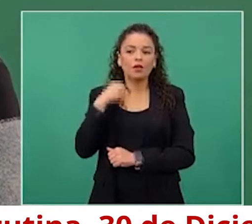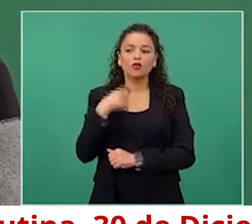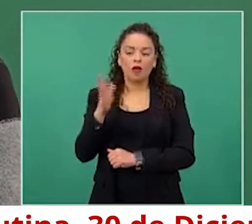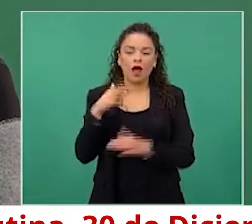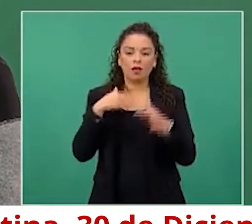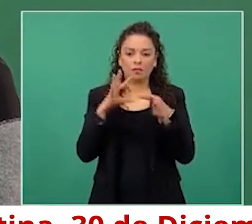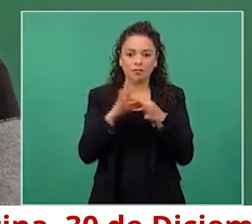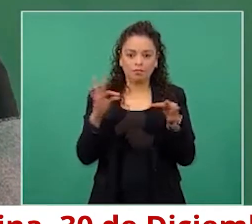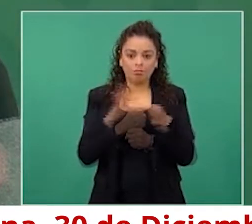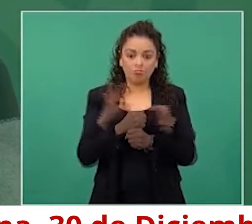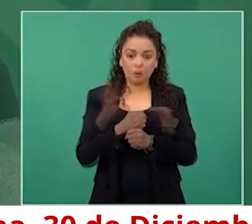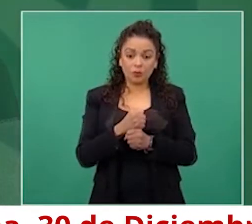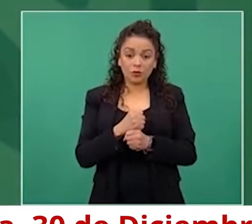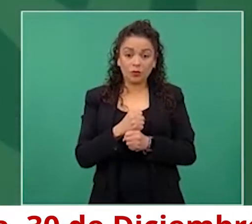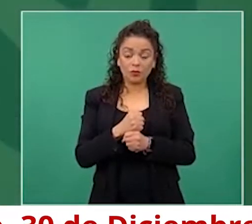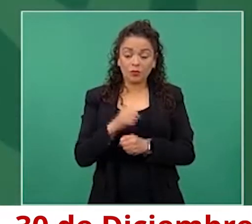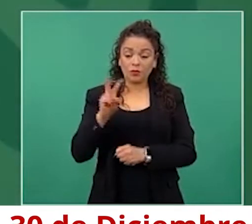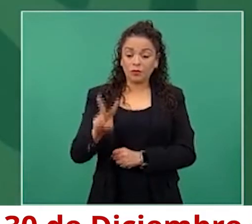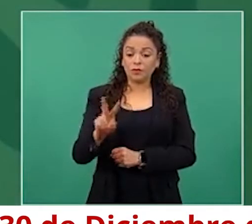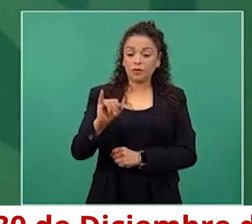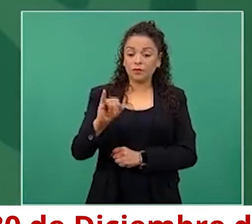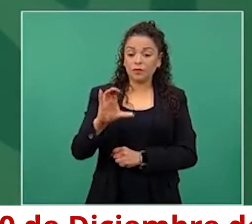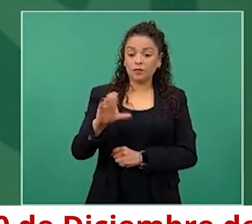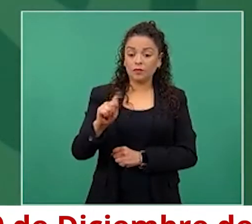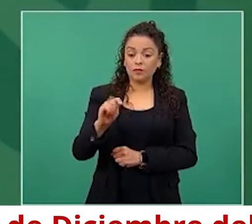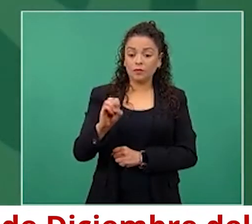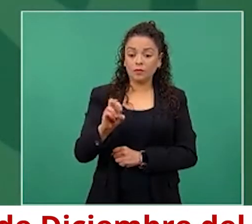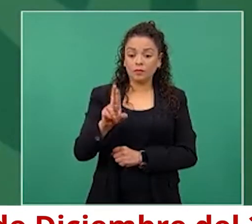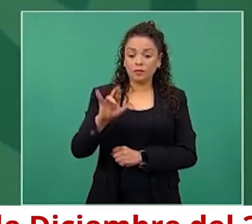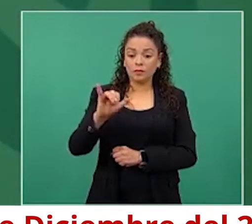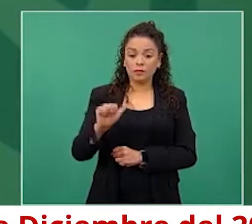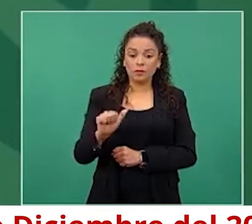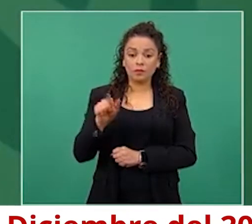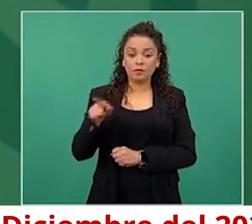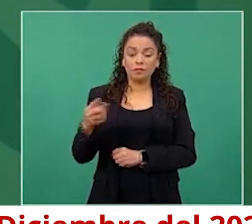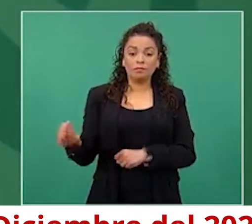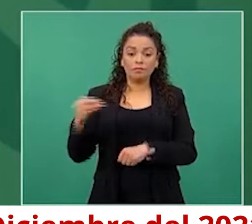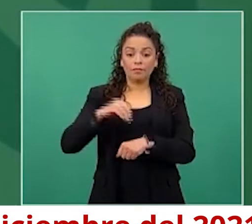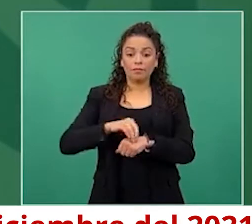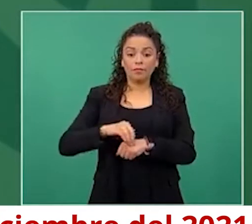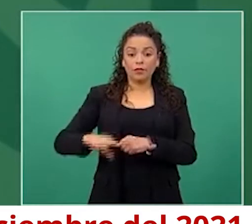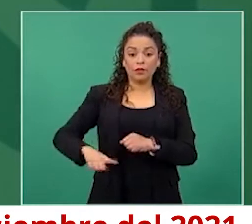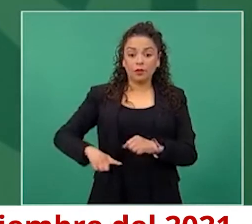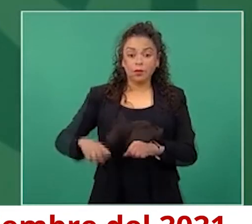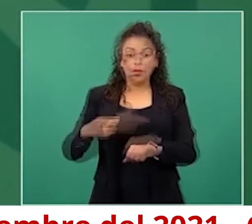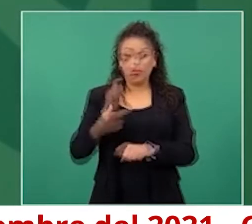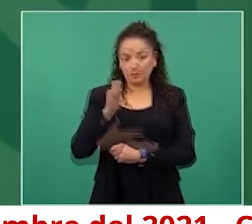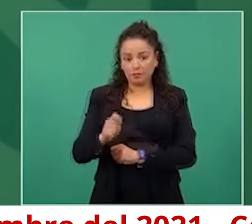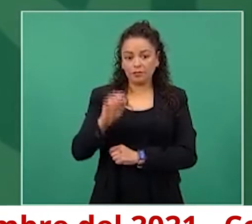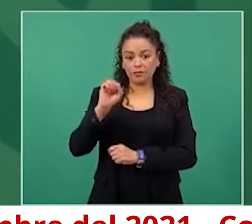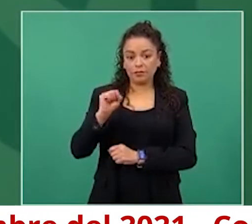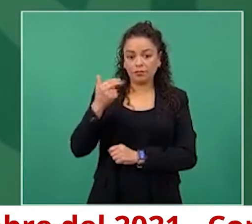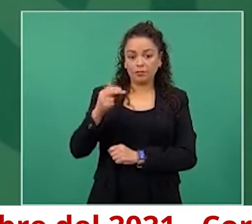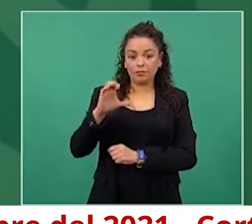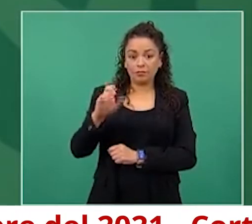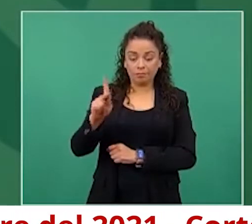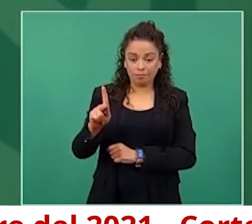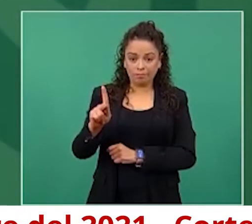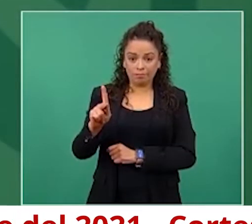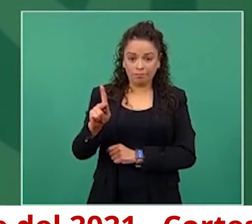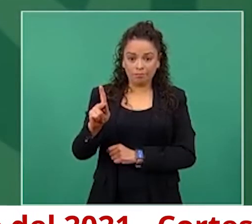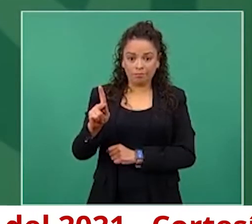Banco de México es una gran institución. Va a ser la gobernadora del Banco de México. Y en efecto